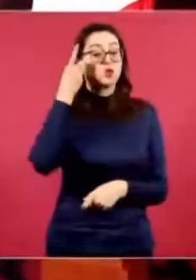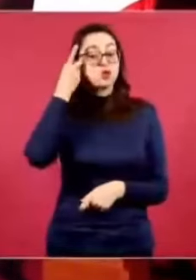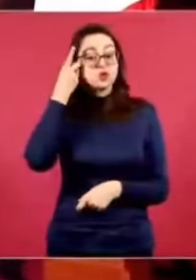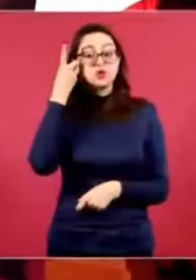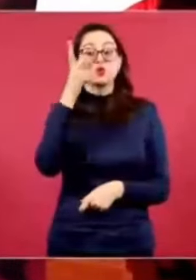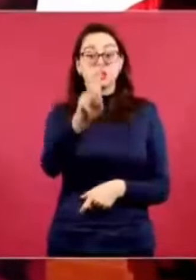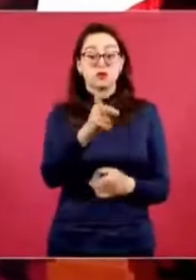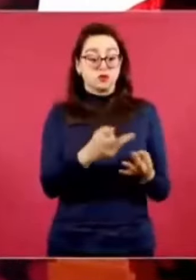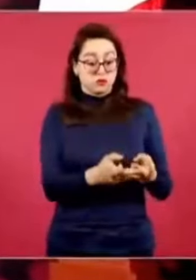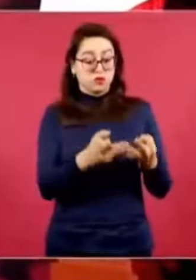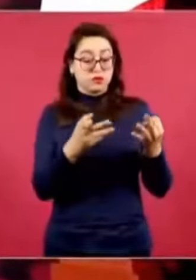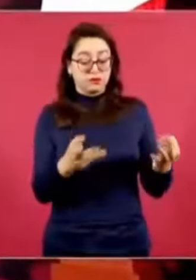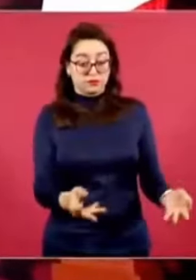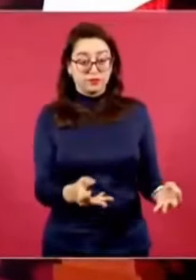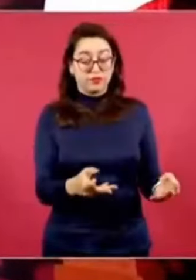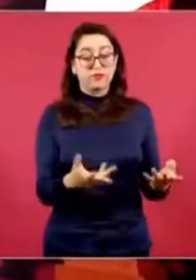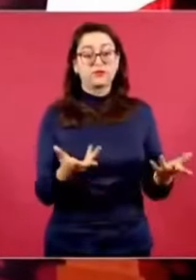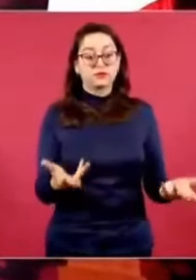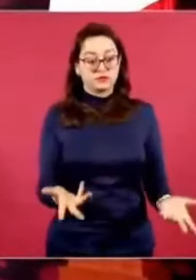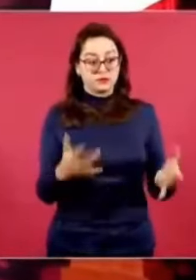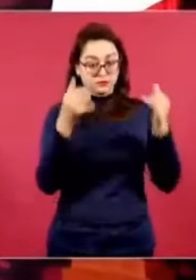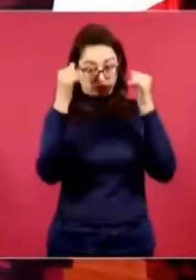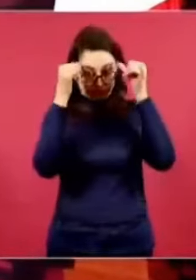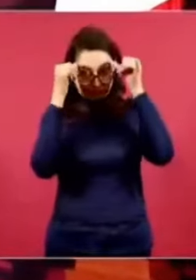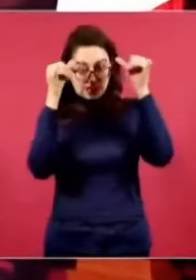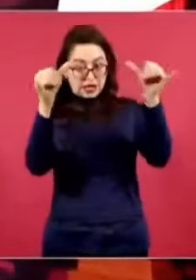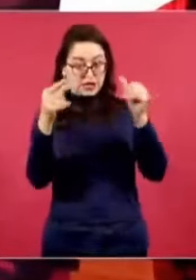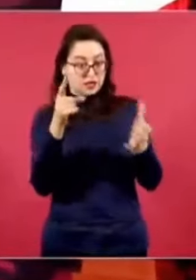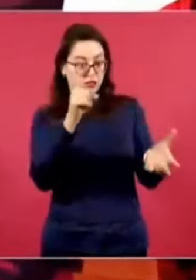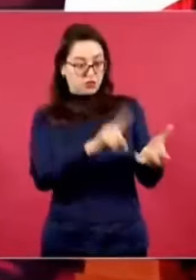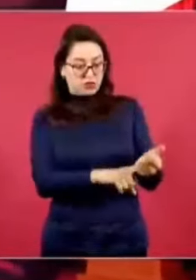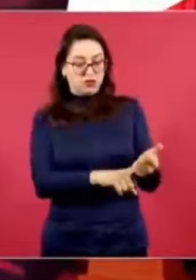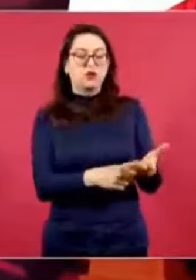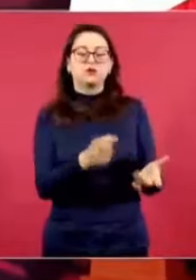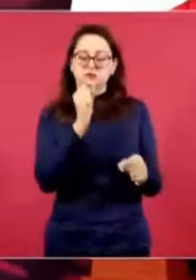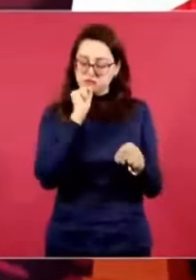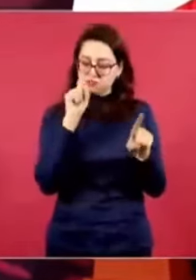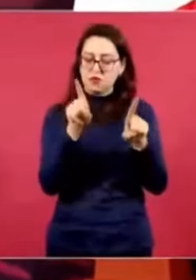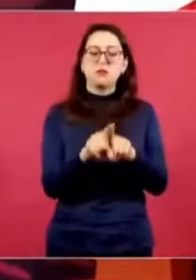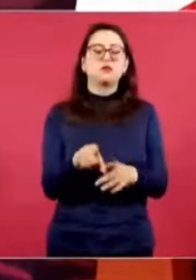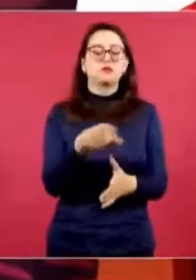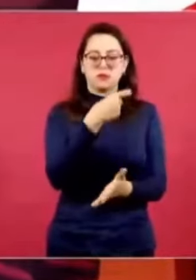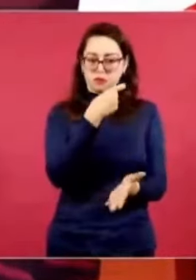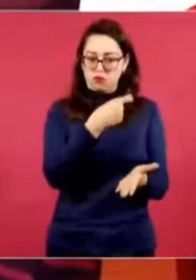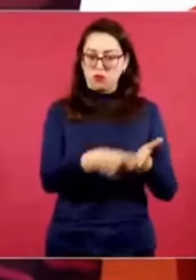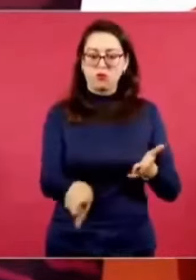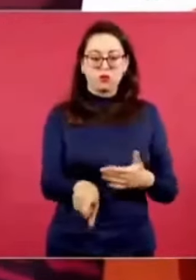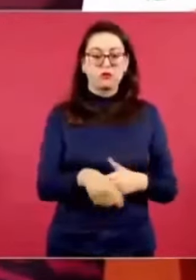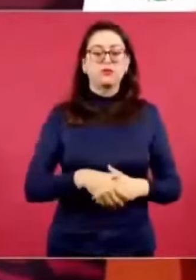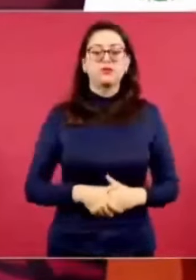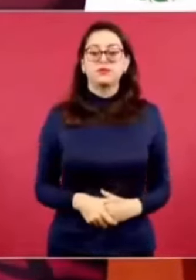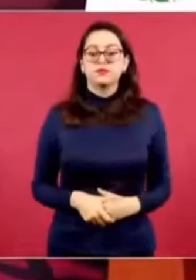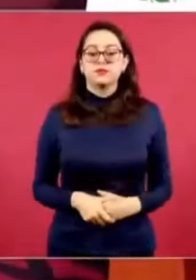pertenecía y había ganado y también se les adquirió el ganado.